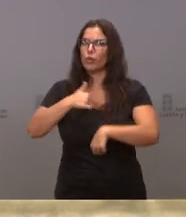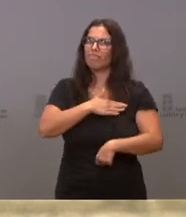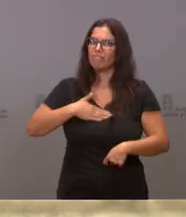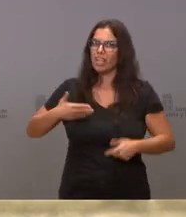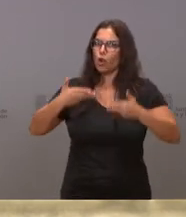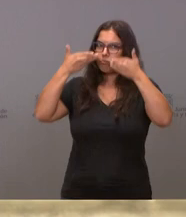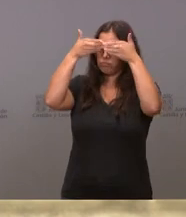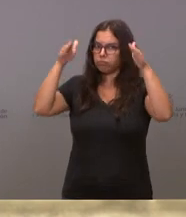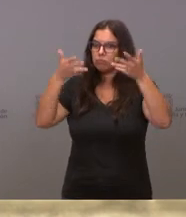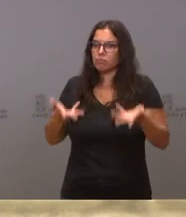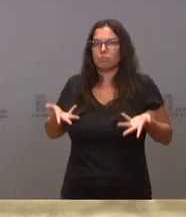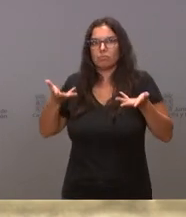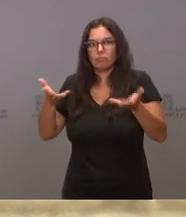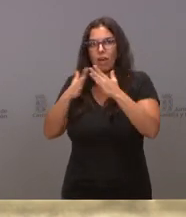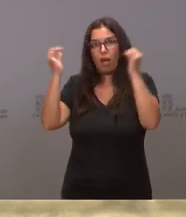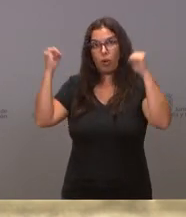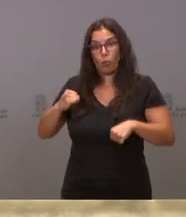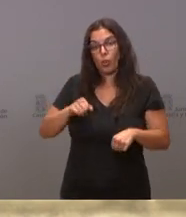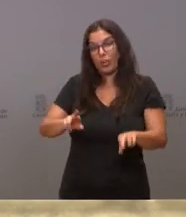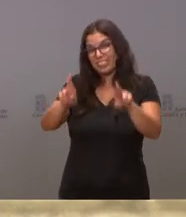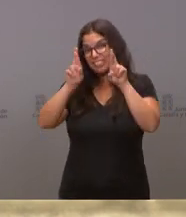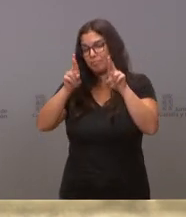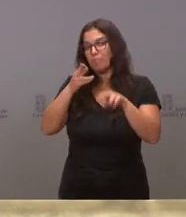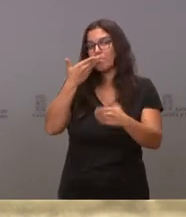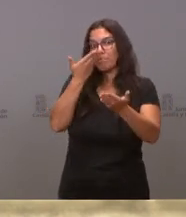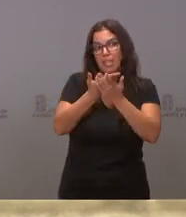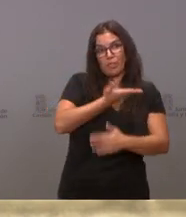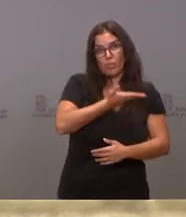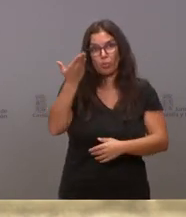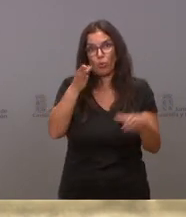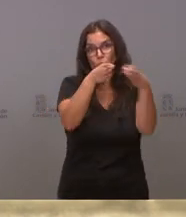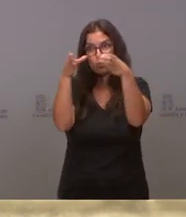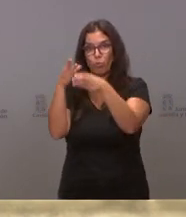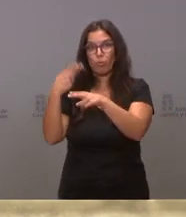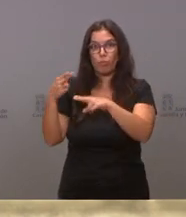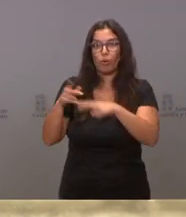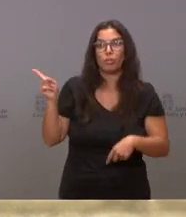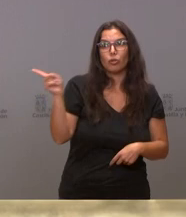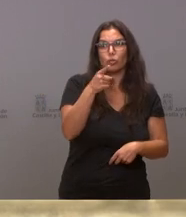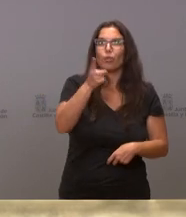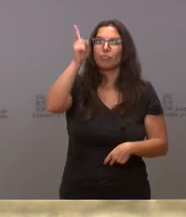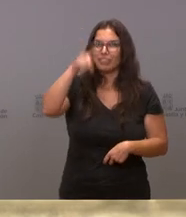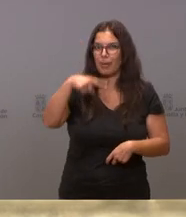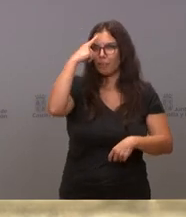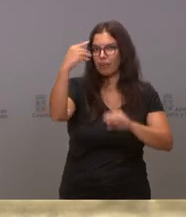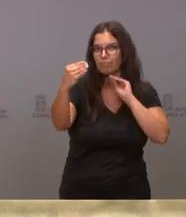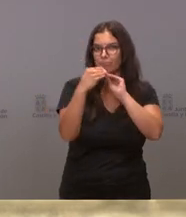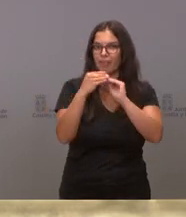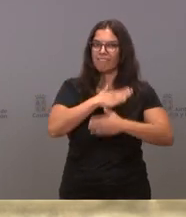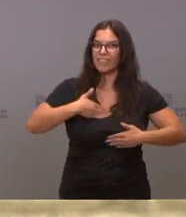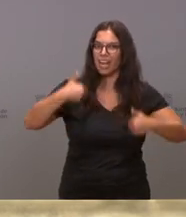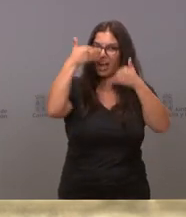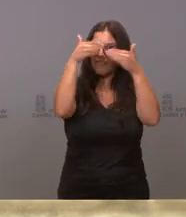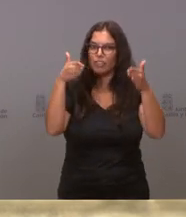Y espero y pido a todos los grupos políticos que vayan con esa voluntad de diálogo,